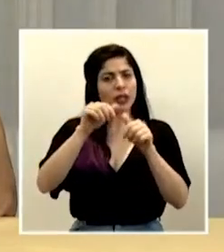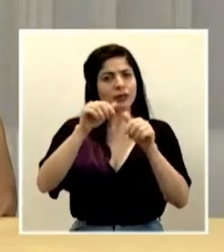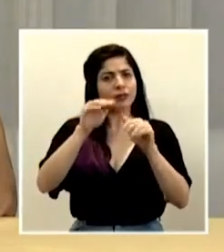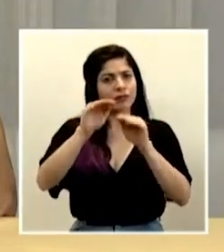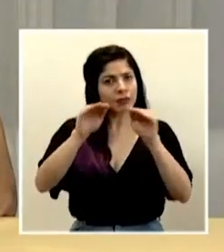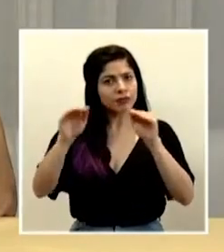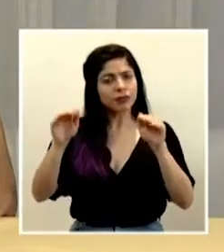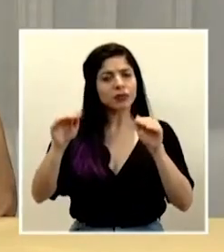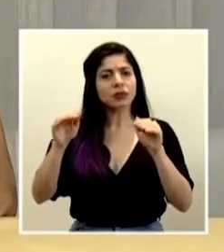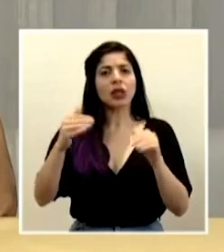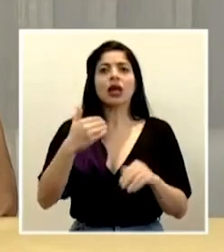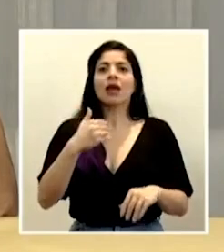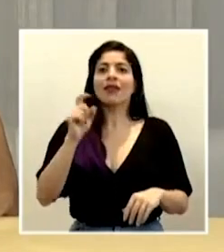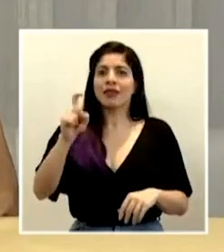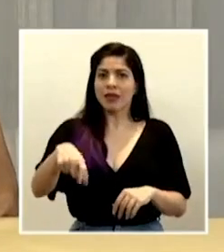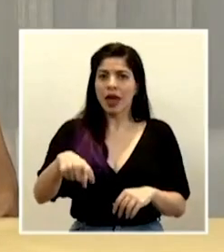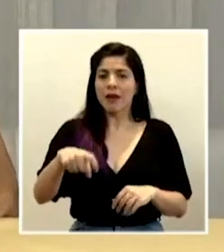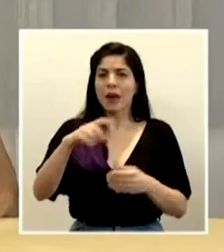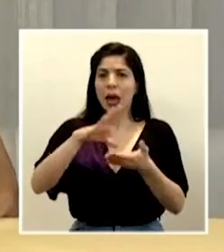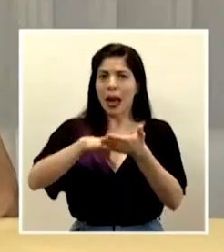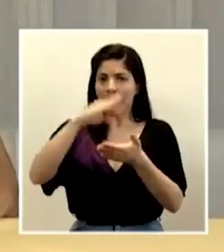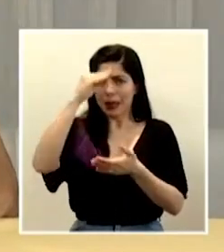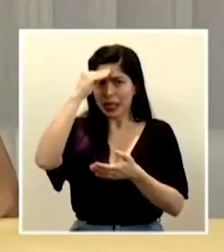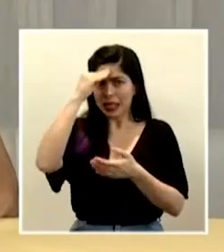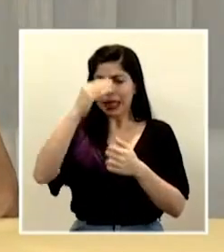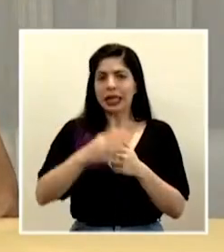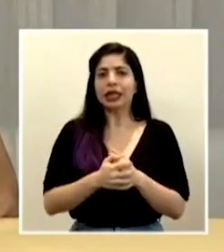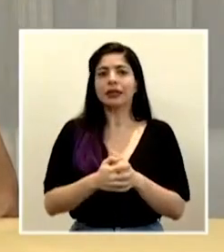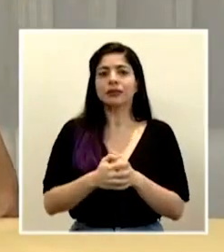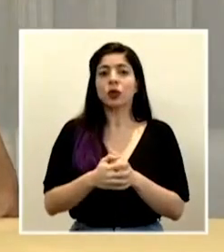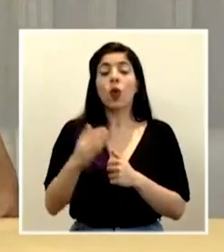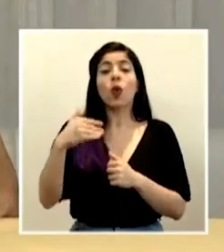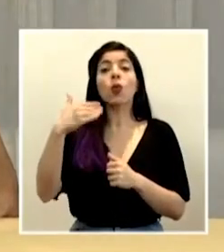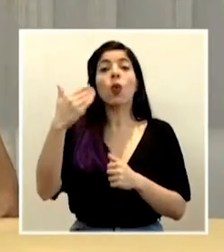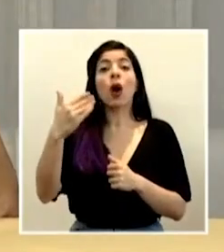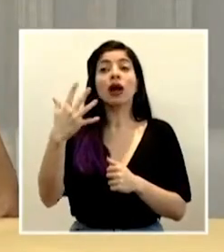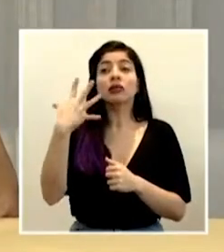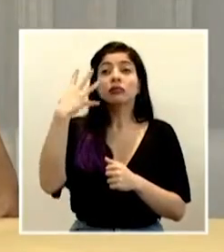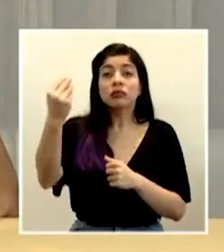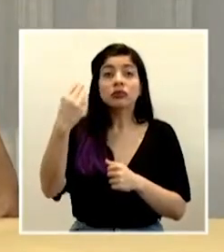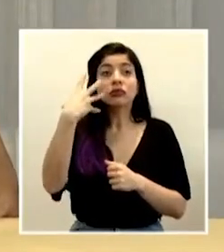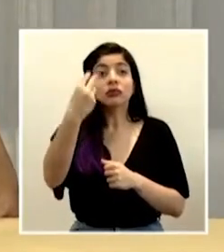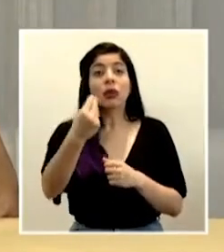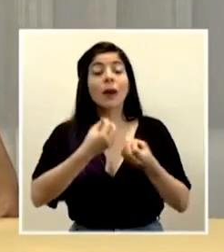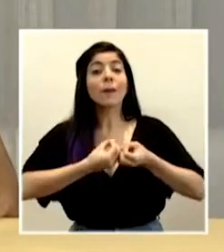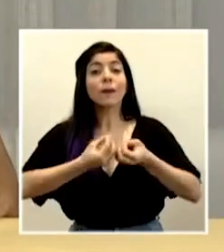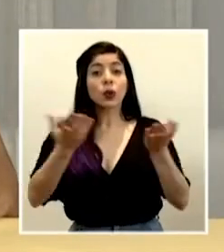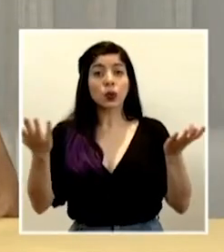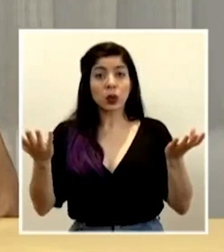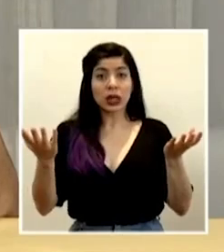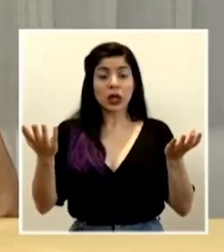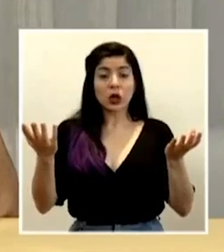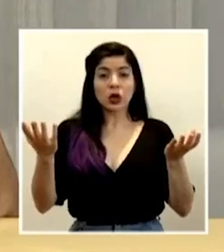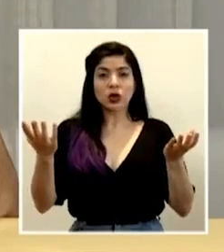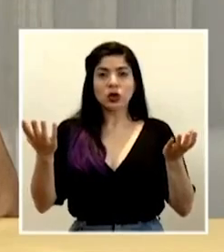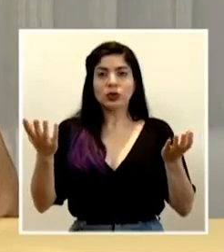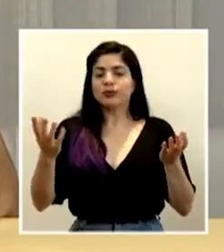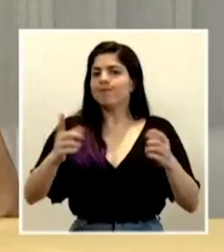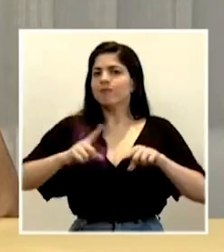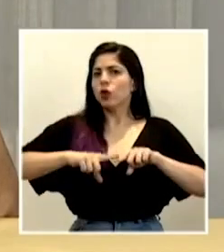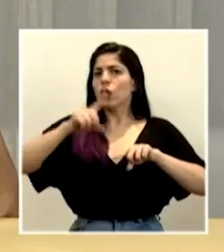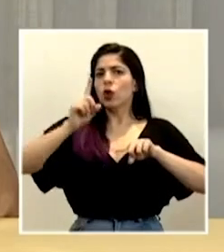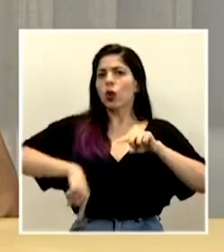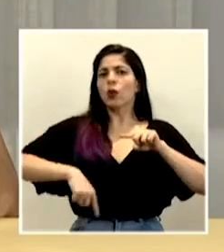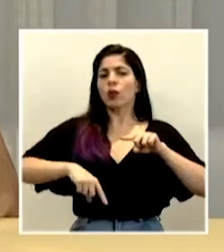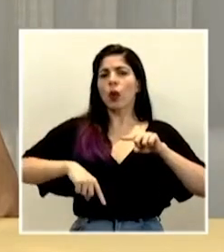tenemos que aprender a, cuando vamos a salir a lugares públicos, no podemos